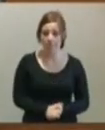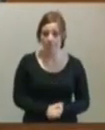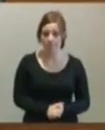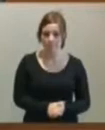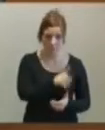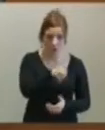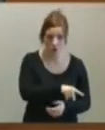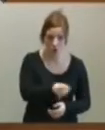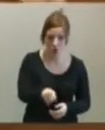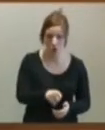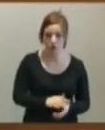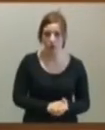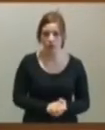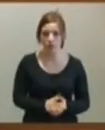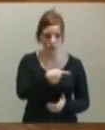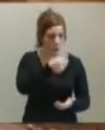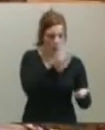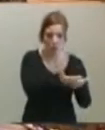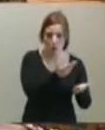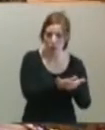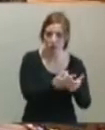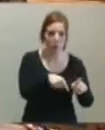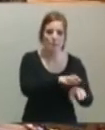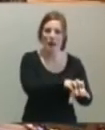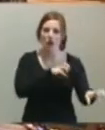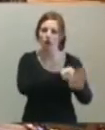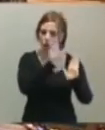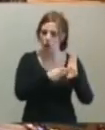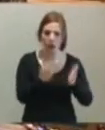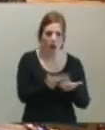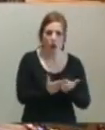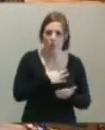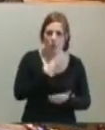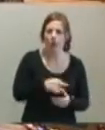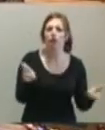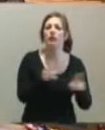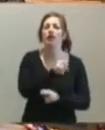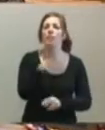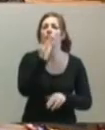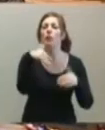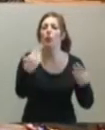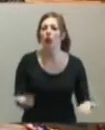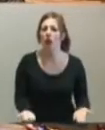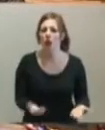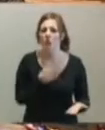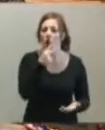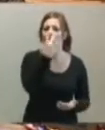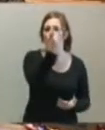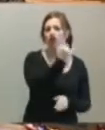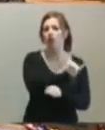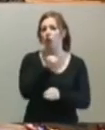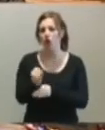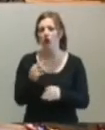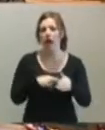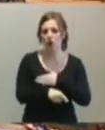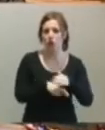son. Lo han propuesto. Tienen mayoría absoluta. Pueden proponerlo. ¿Por qué no lo suprimen? Son 52 instituciones que consumen recursos.